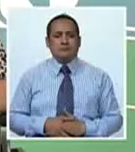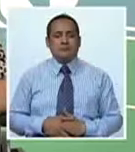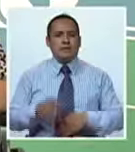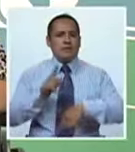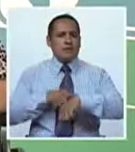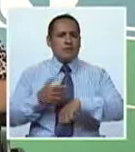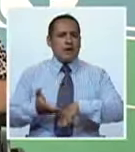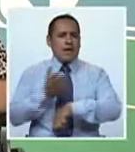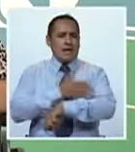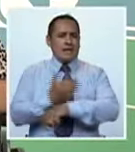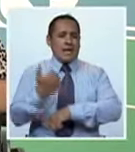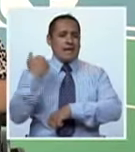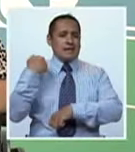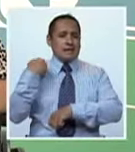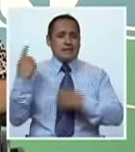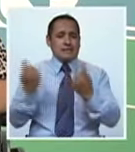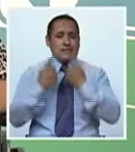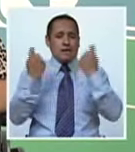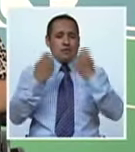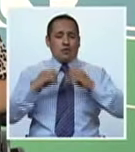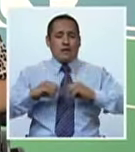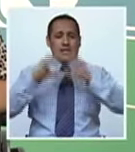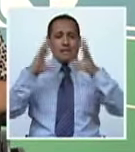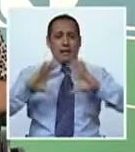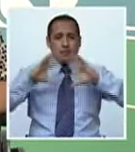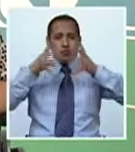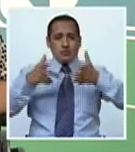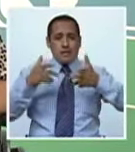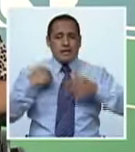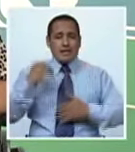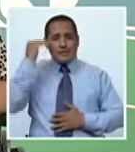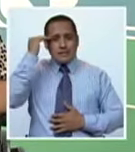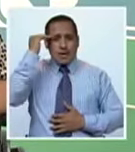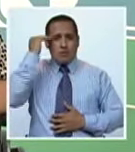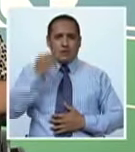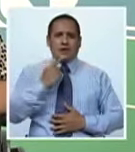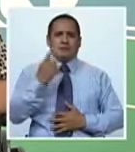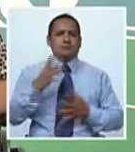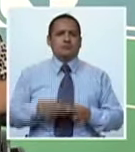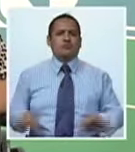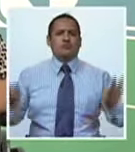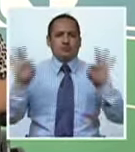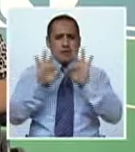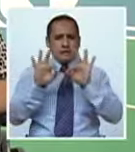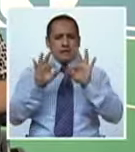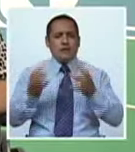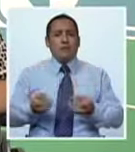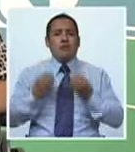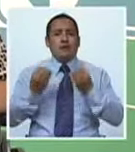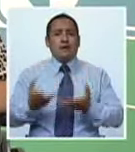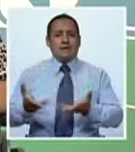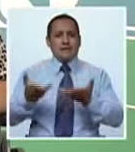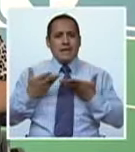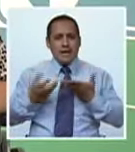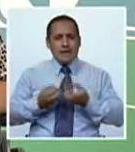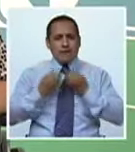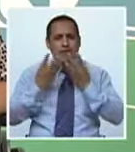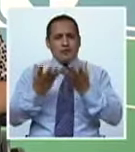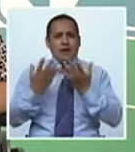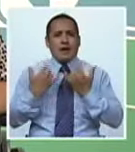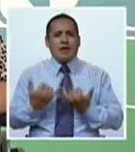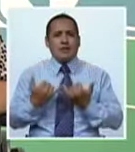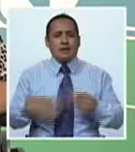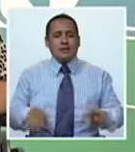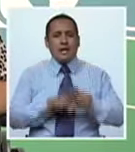Fechas como la de ayer en que se celebró el Día Mundial del Síndrome de Down son muy importantes porque dan a conocer